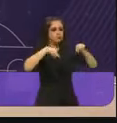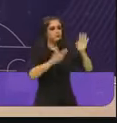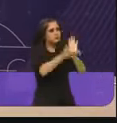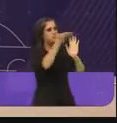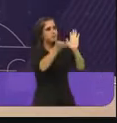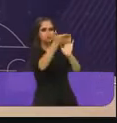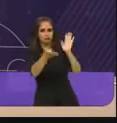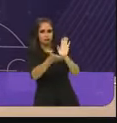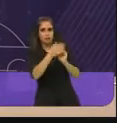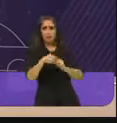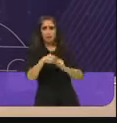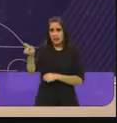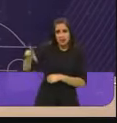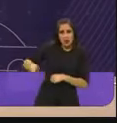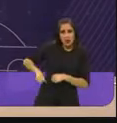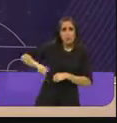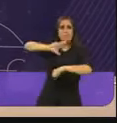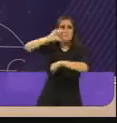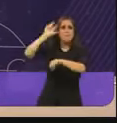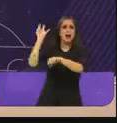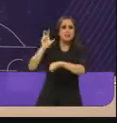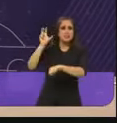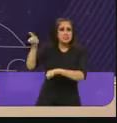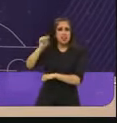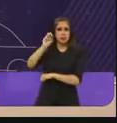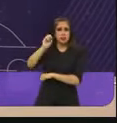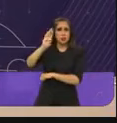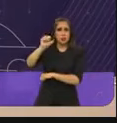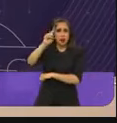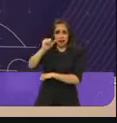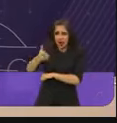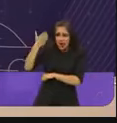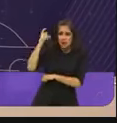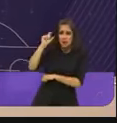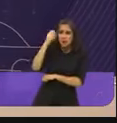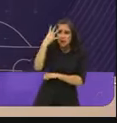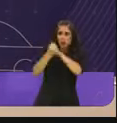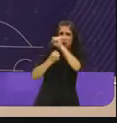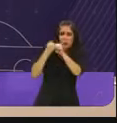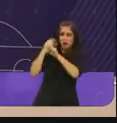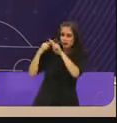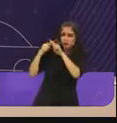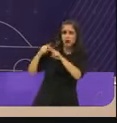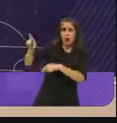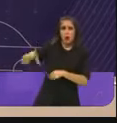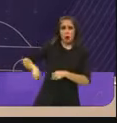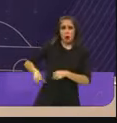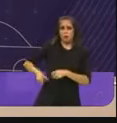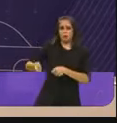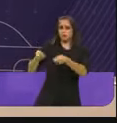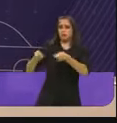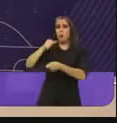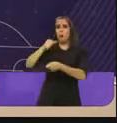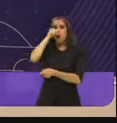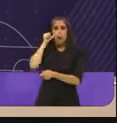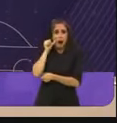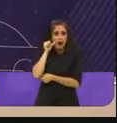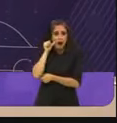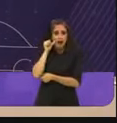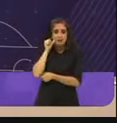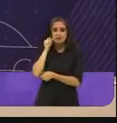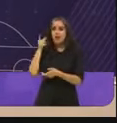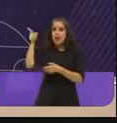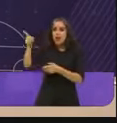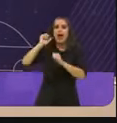gobierno machista desde hace 24 años que llevan gobernando Benito Juárez no han permitido que